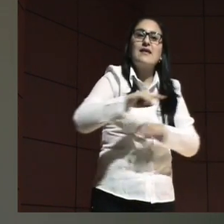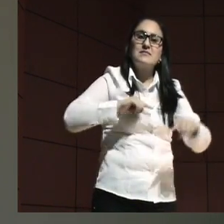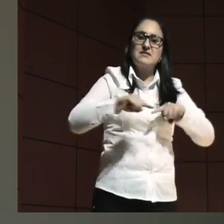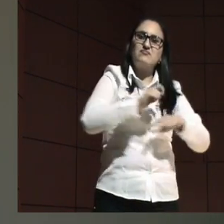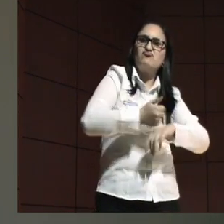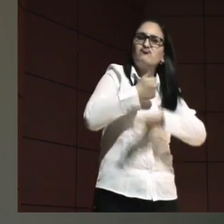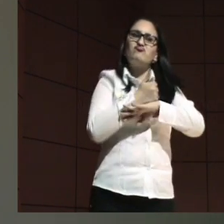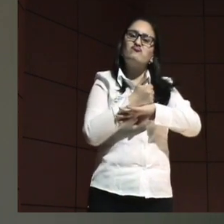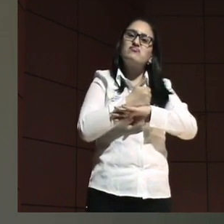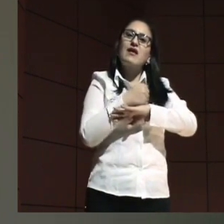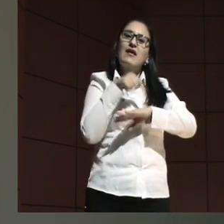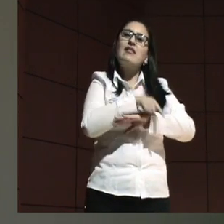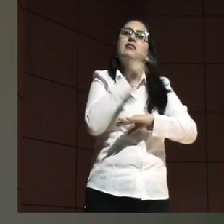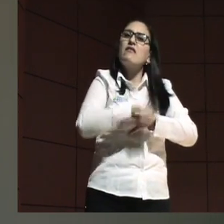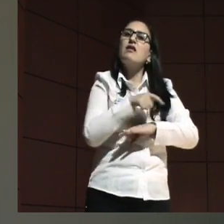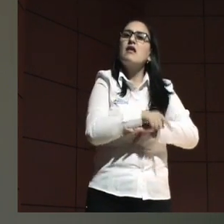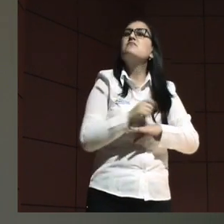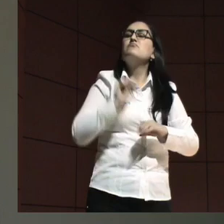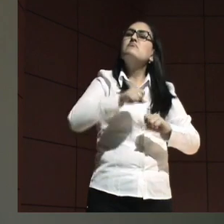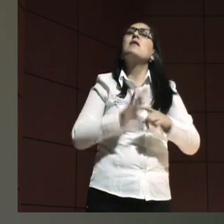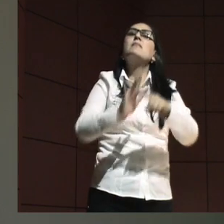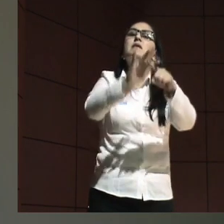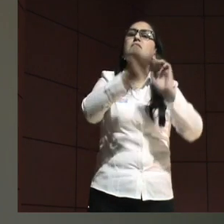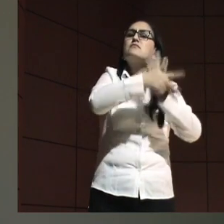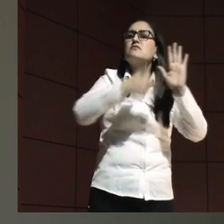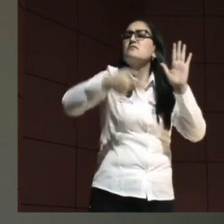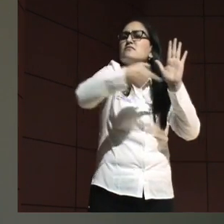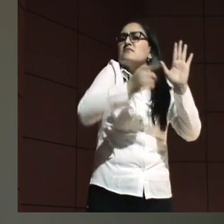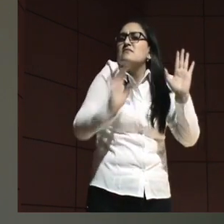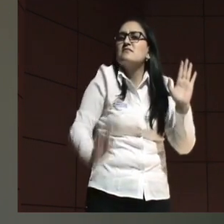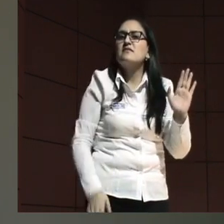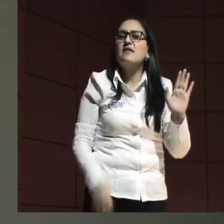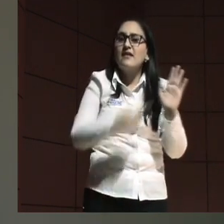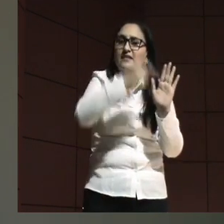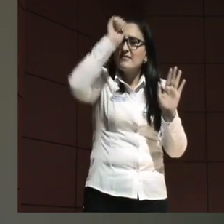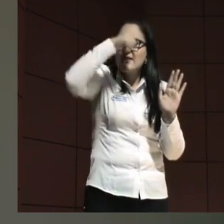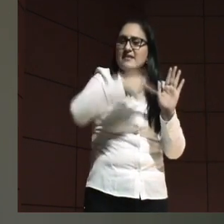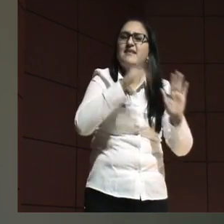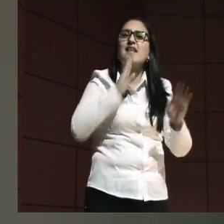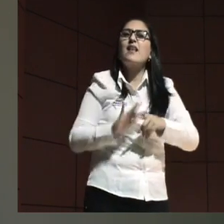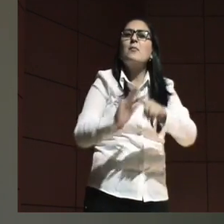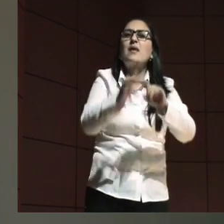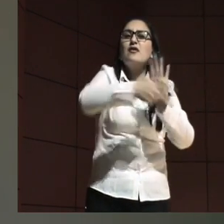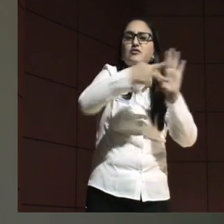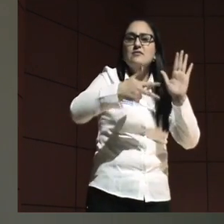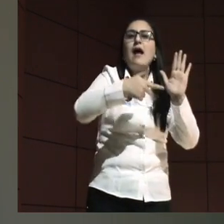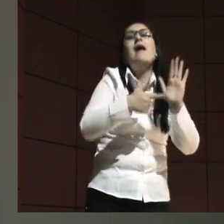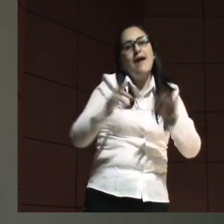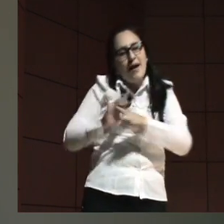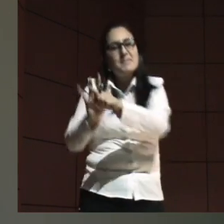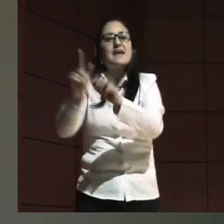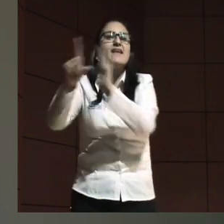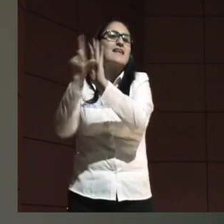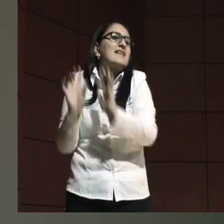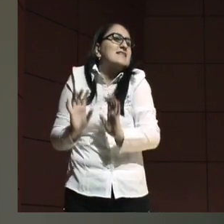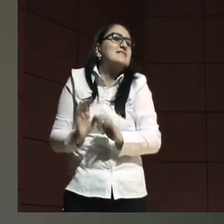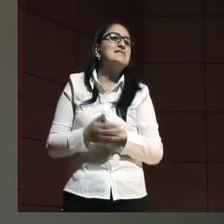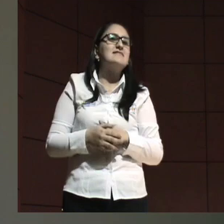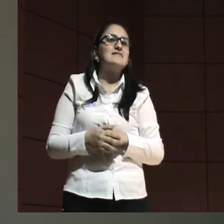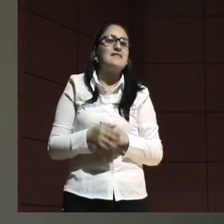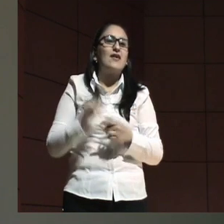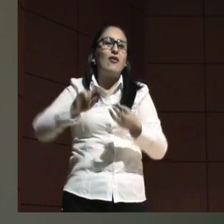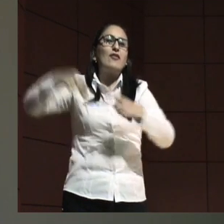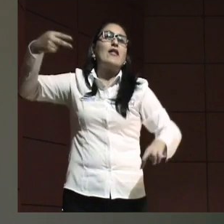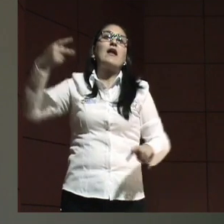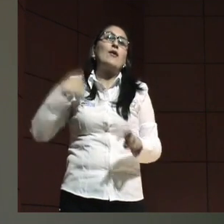directivo deberían totalmente aplicar la Constitución y recuérdese que quien aplica la Constitución aplica la ley. No es lo